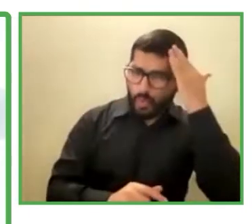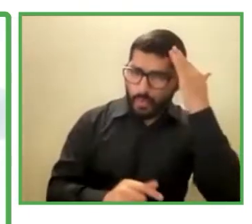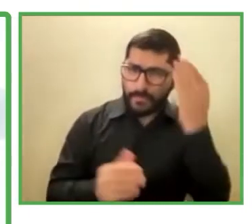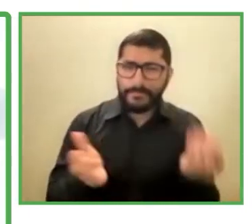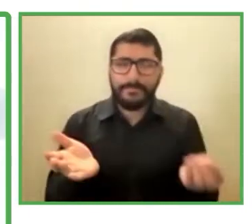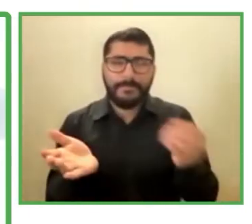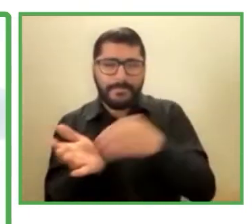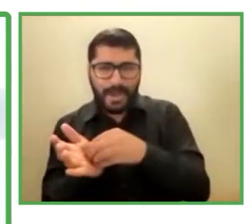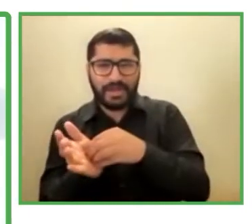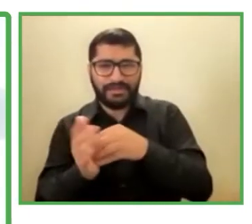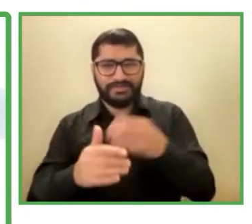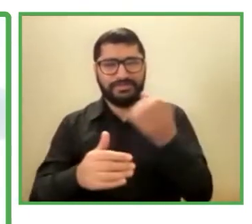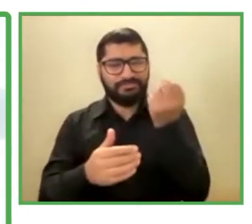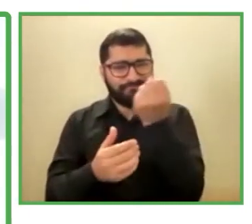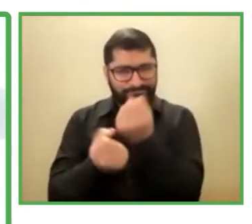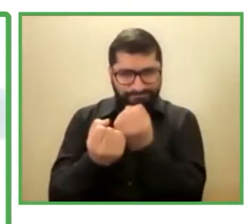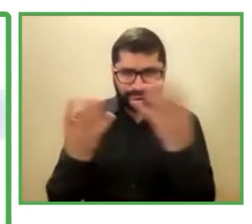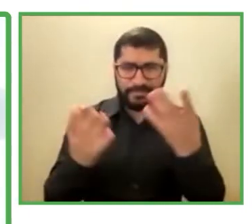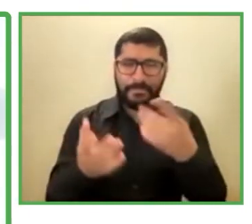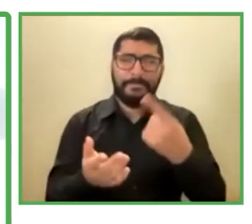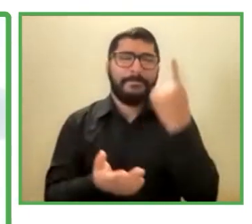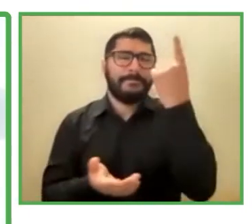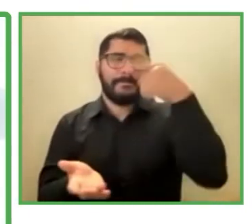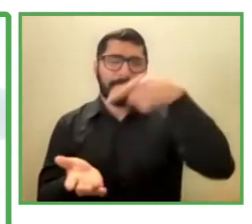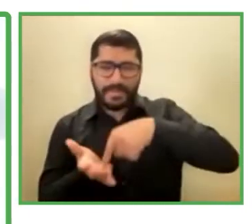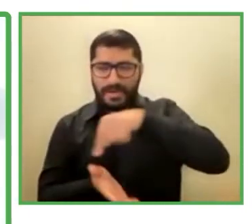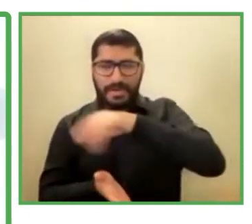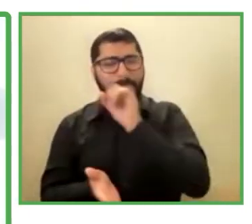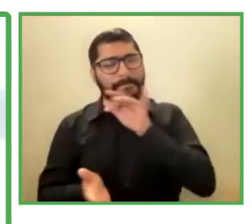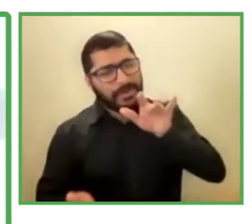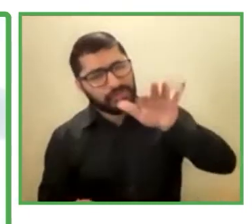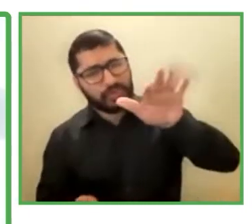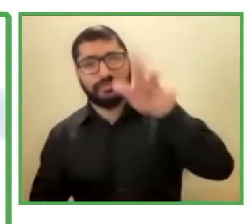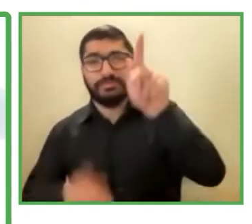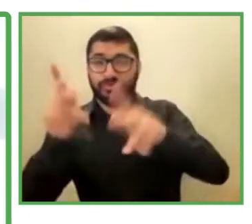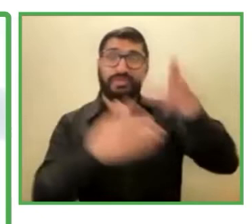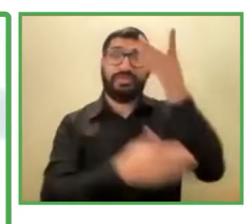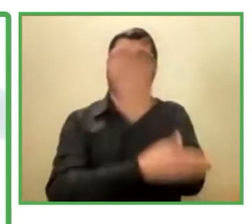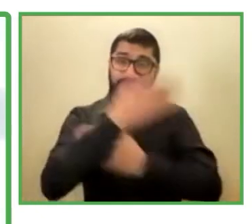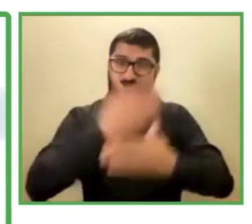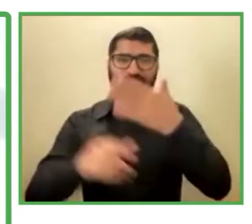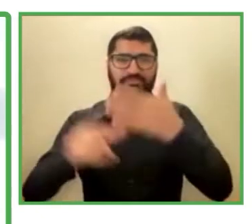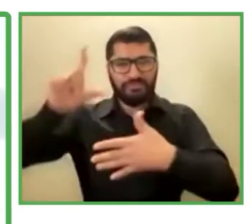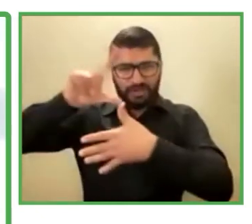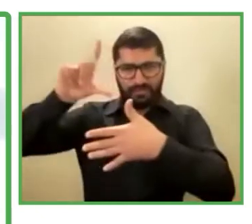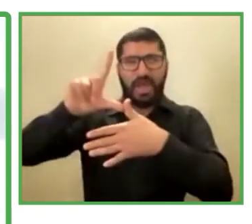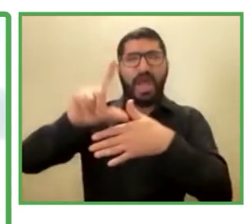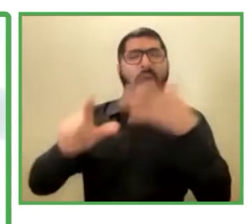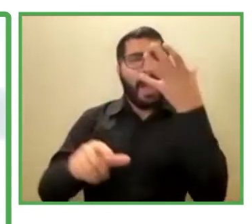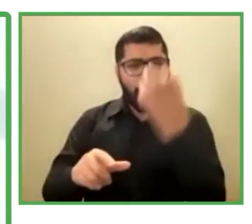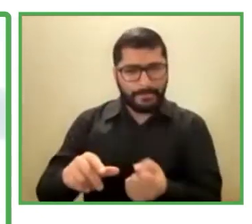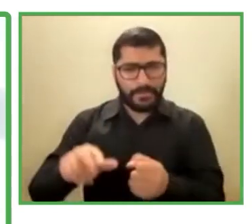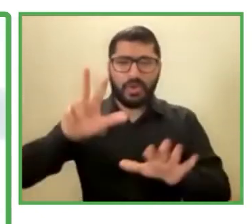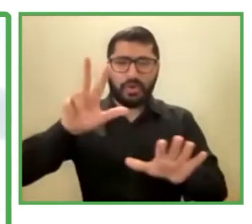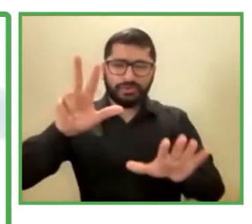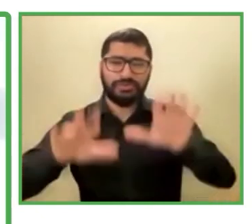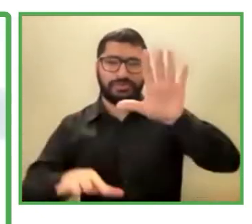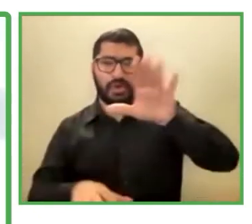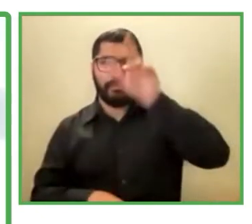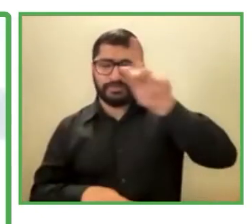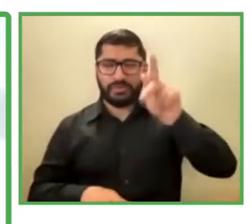específicamente en Latinoamérica se estima que hay 85 millones de personas con discapacidad. En México